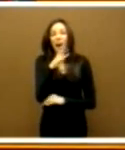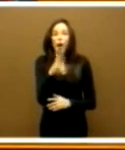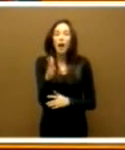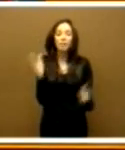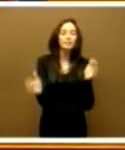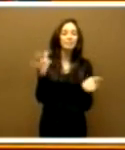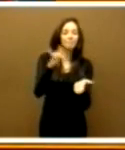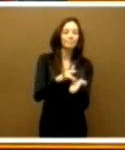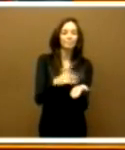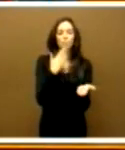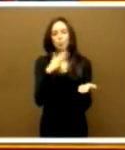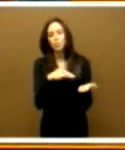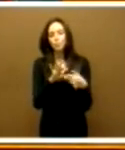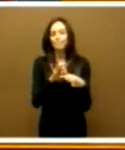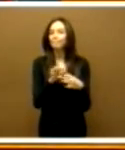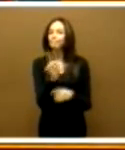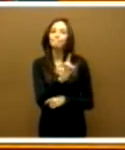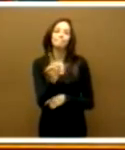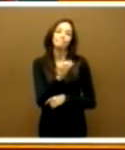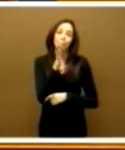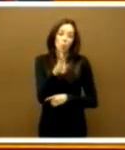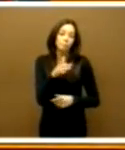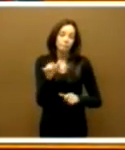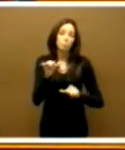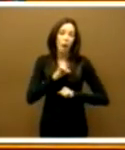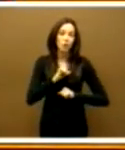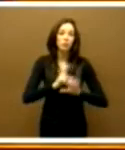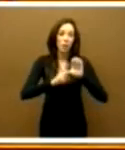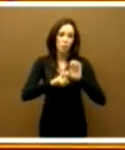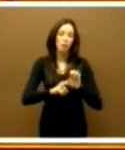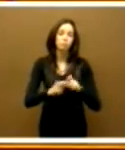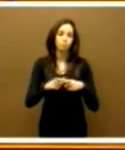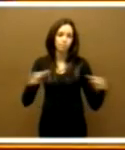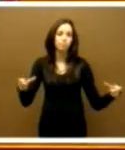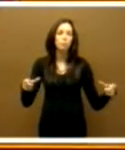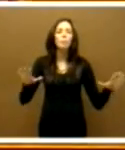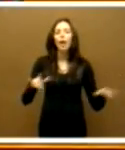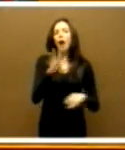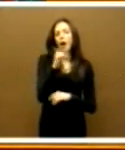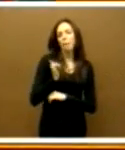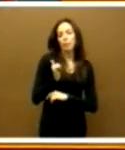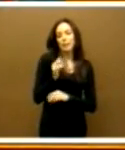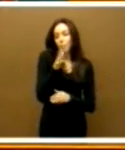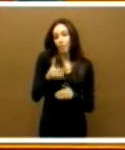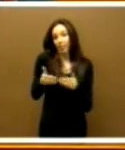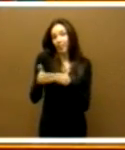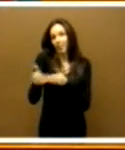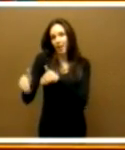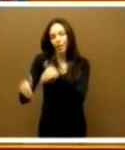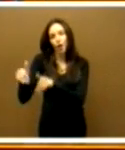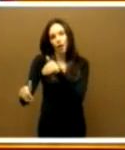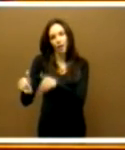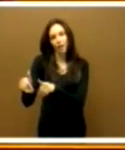oportuno en función de la situación que tenemos de paro en Extremadura, pero sí el más oportunista. Son impulsos